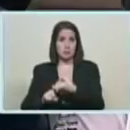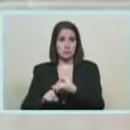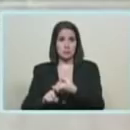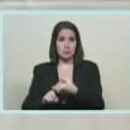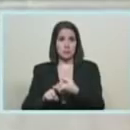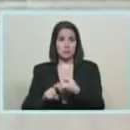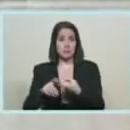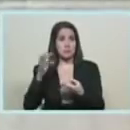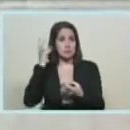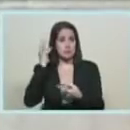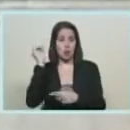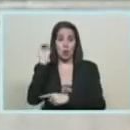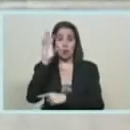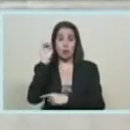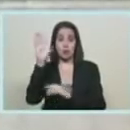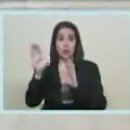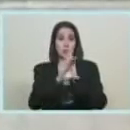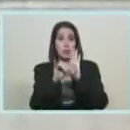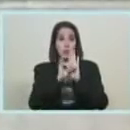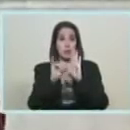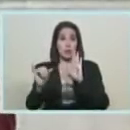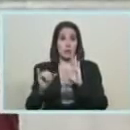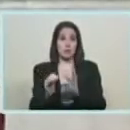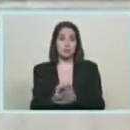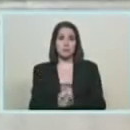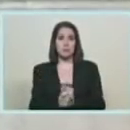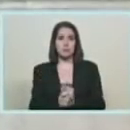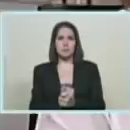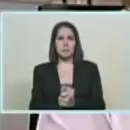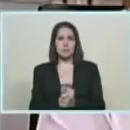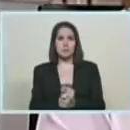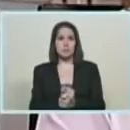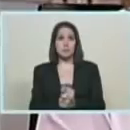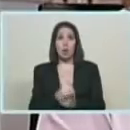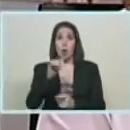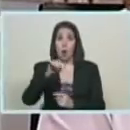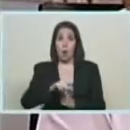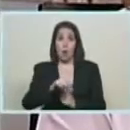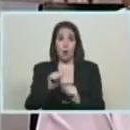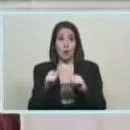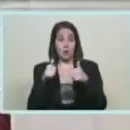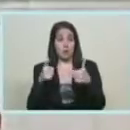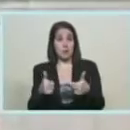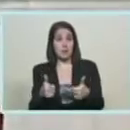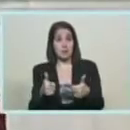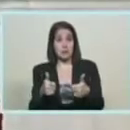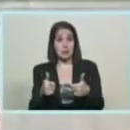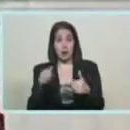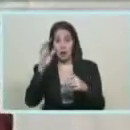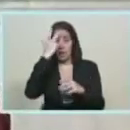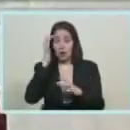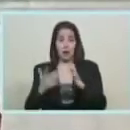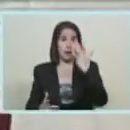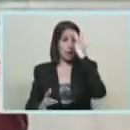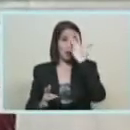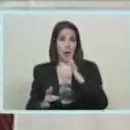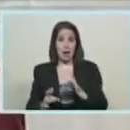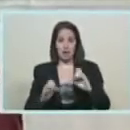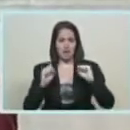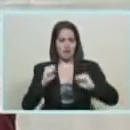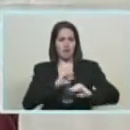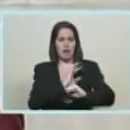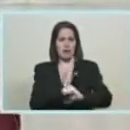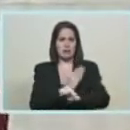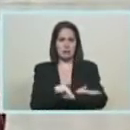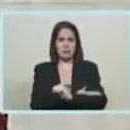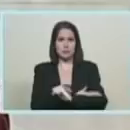Flores, constituyente. Primera combatiente y constituyente. Por eso es hoy está arrancando los carnavales. Estamos arrancando con mucha fuerza,